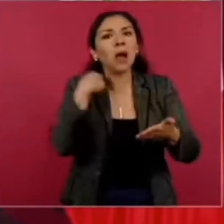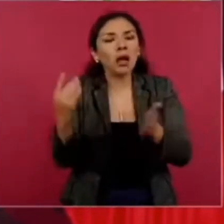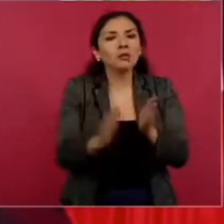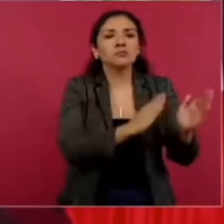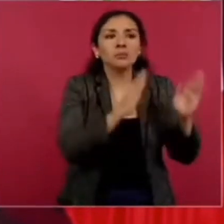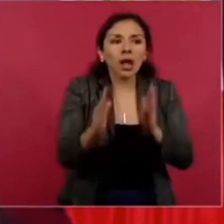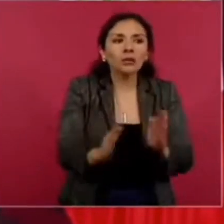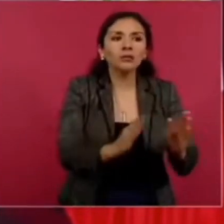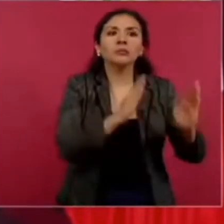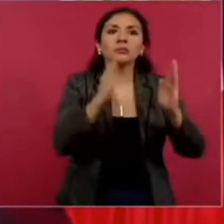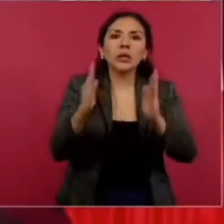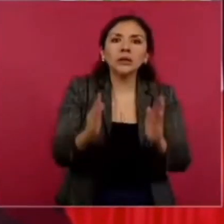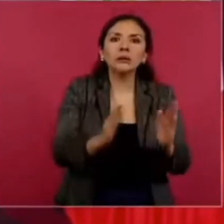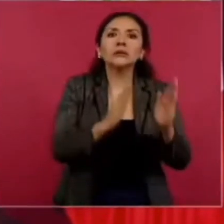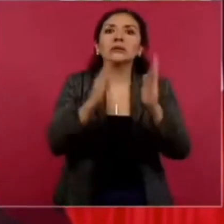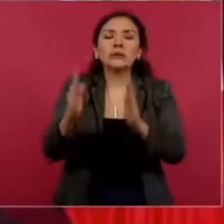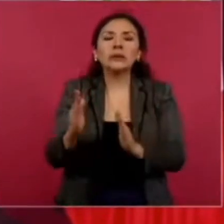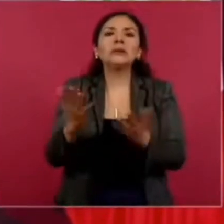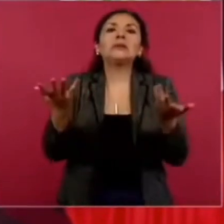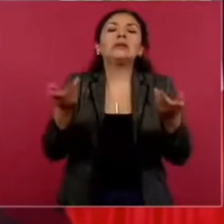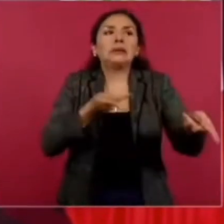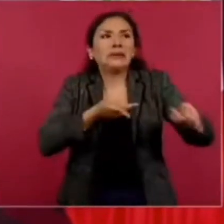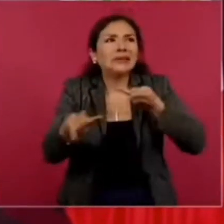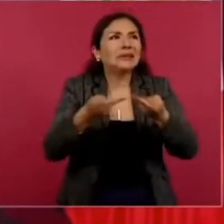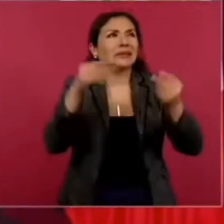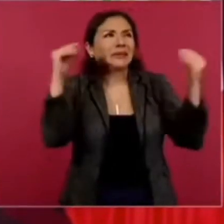y fue todo un proceso de negociación